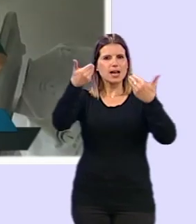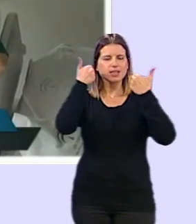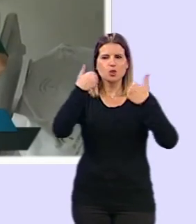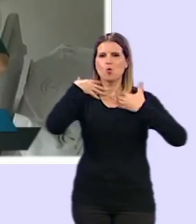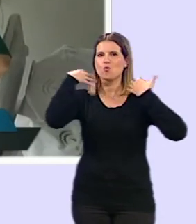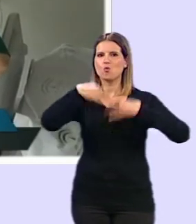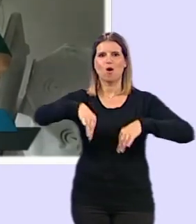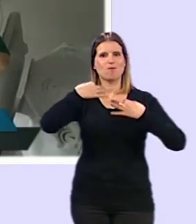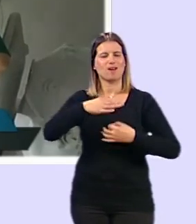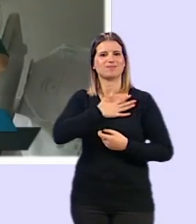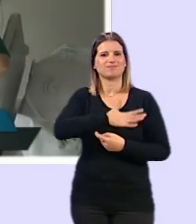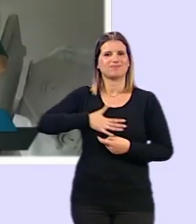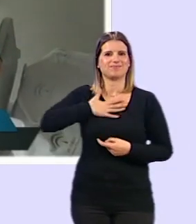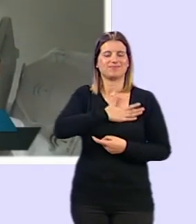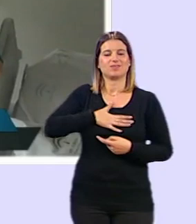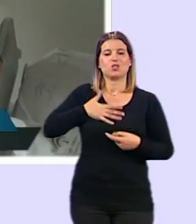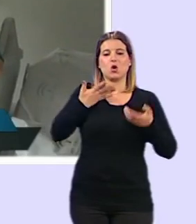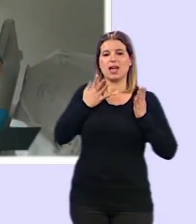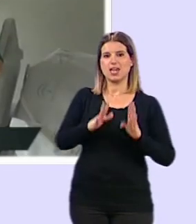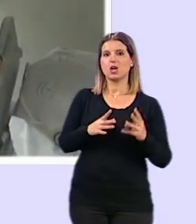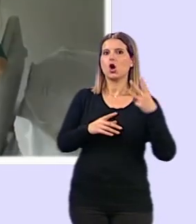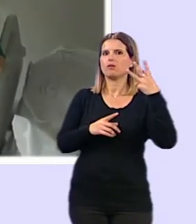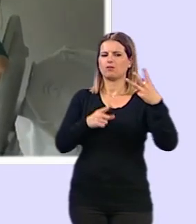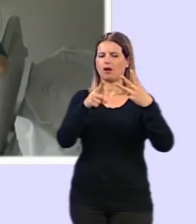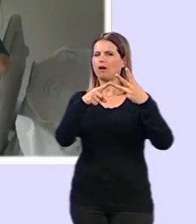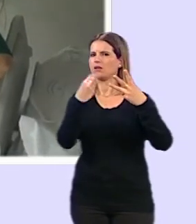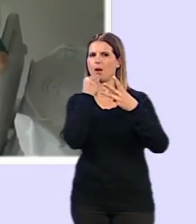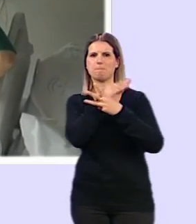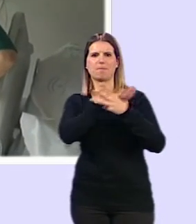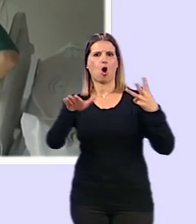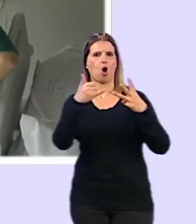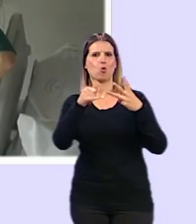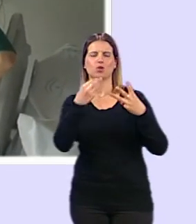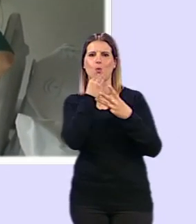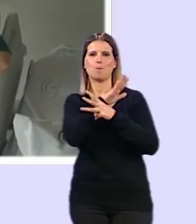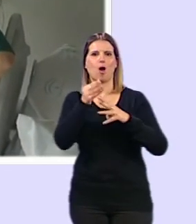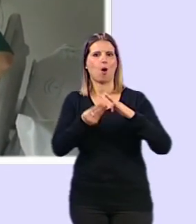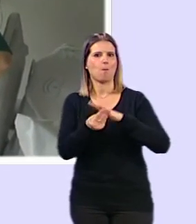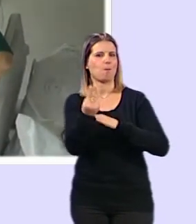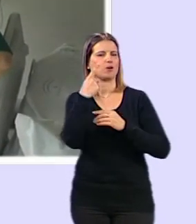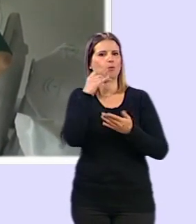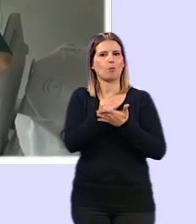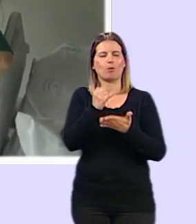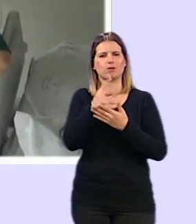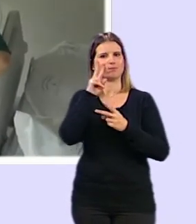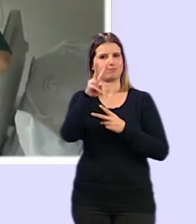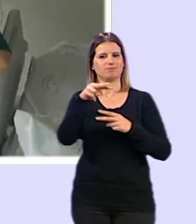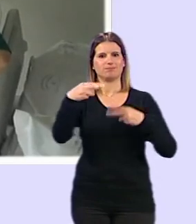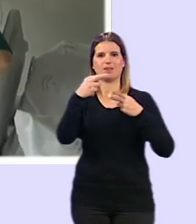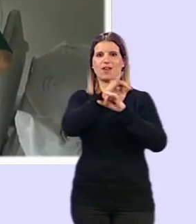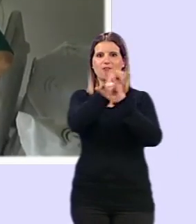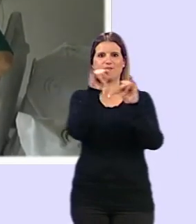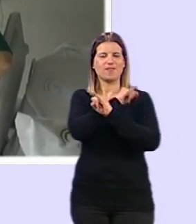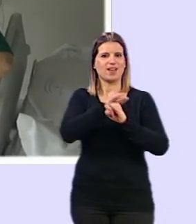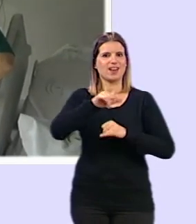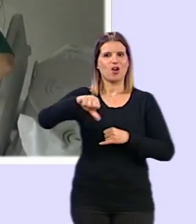normal y muy satisfactorio de mis tres hijos yo diría que el mejor parto que he tenido y aquí está la prueba estamos felicísimos el hospital está